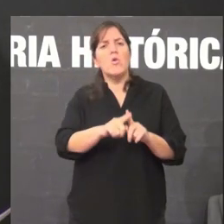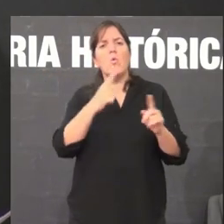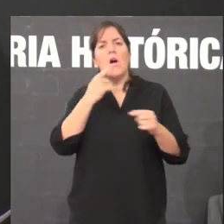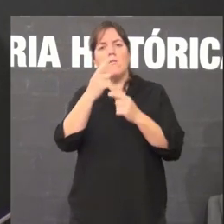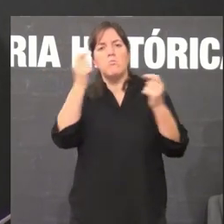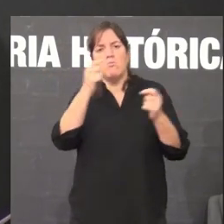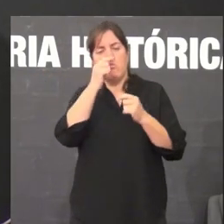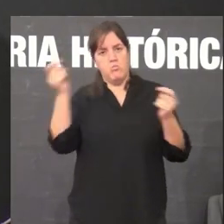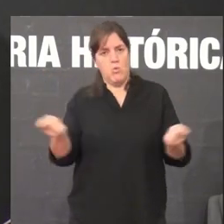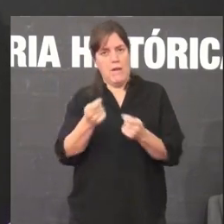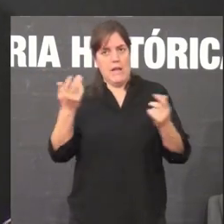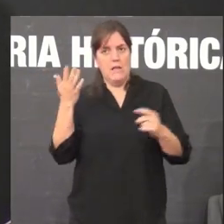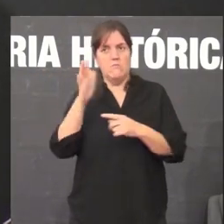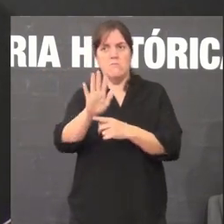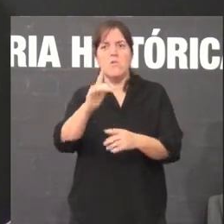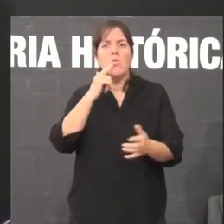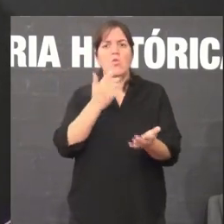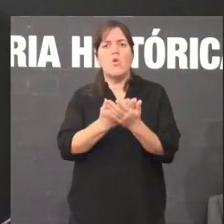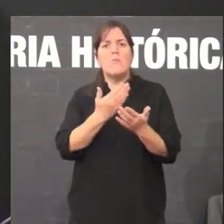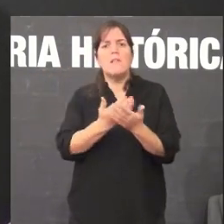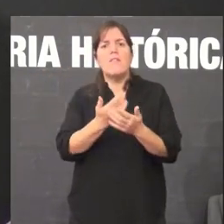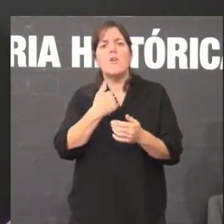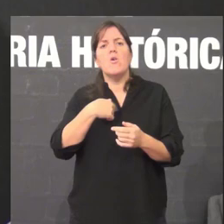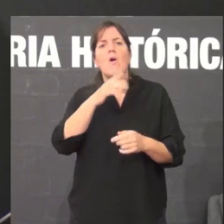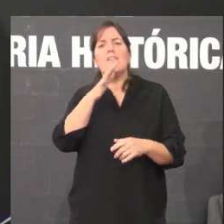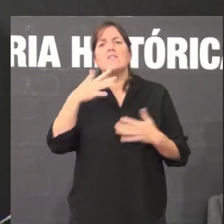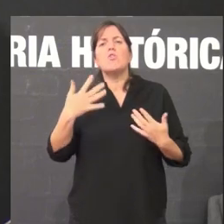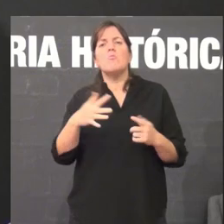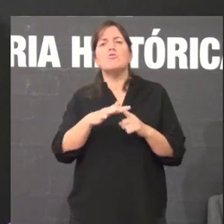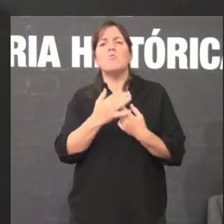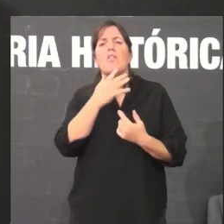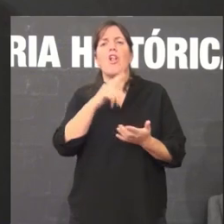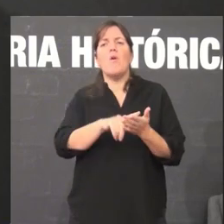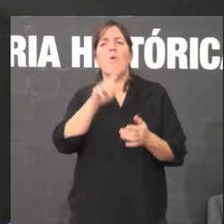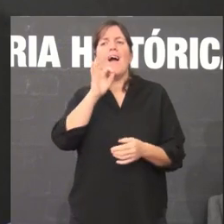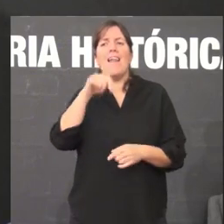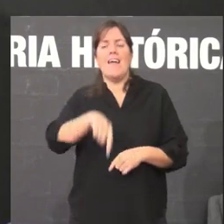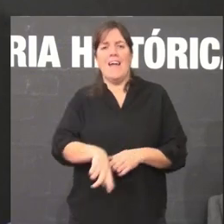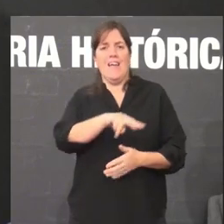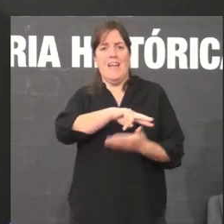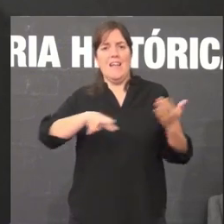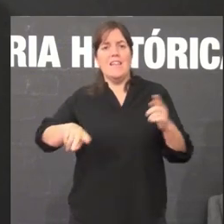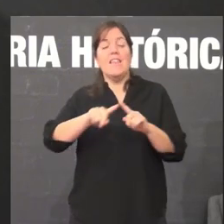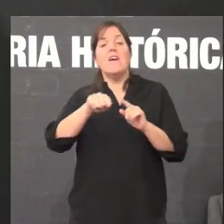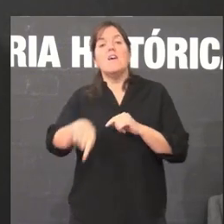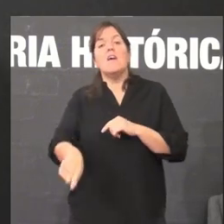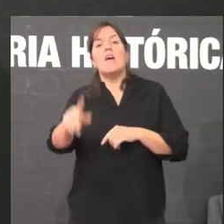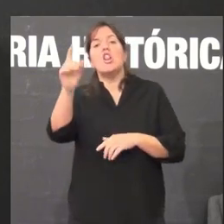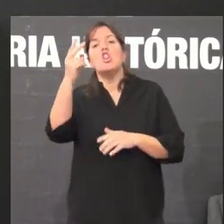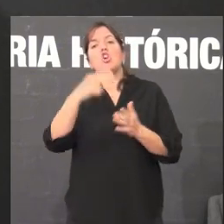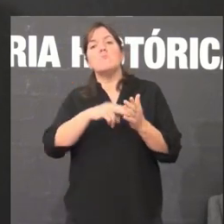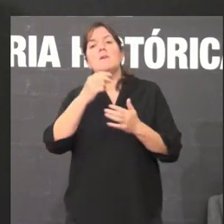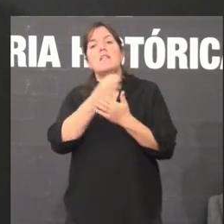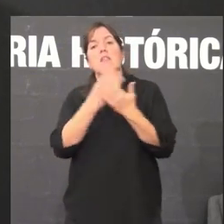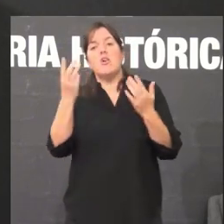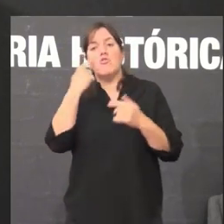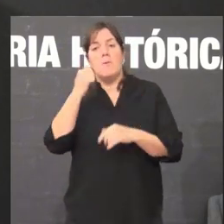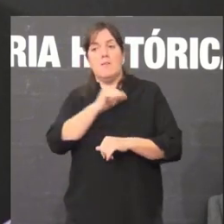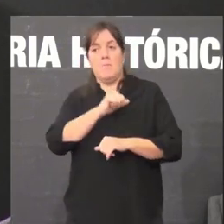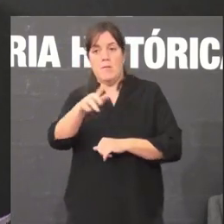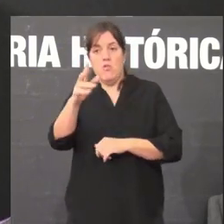de documentación sobre o estado do galego en Galicia. O último do ano 2018, estaremos atentos ao do 2023,